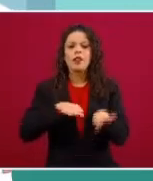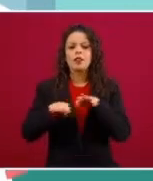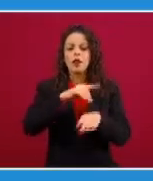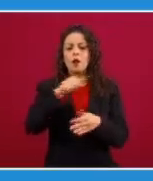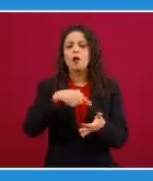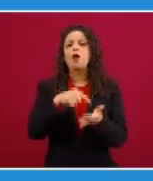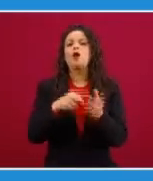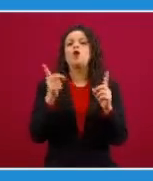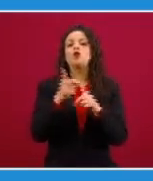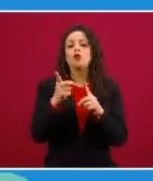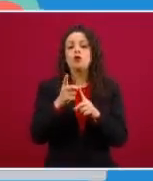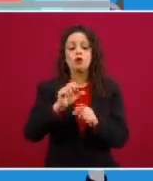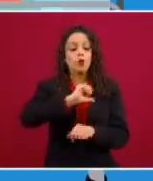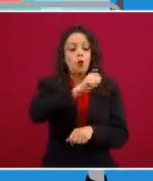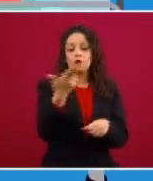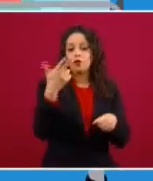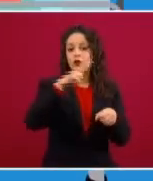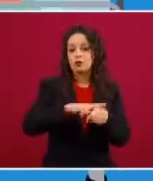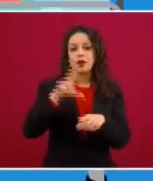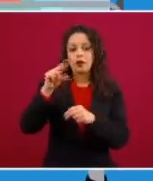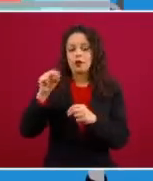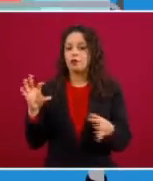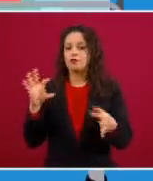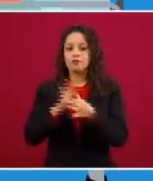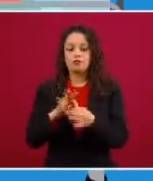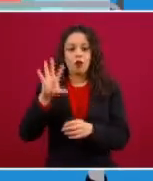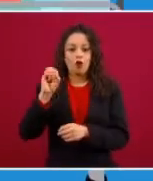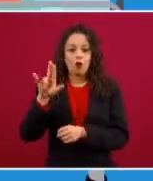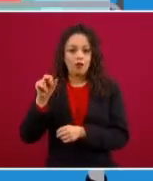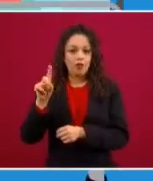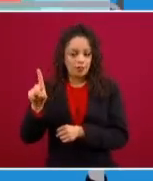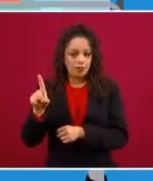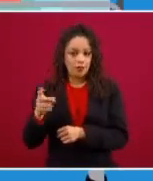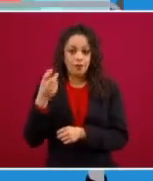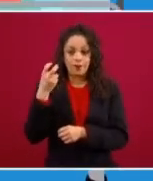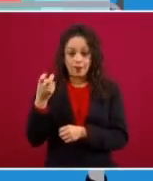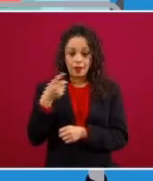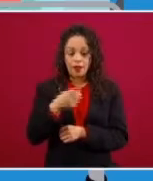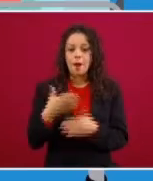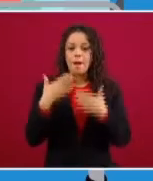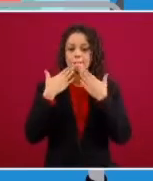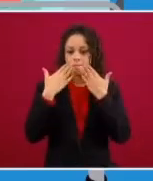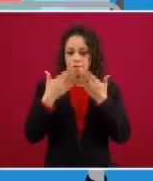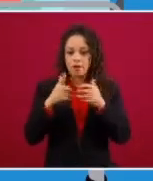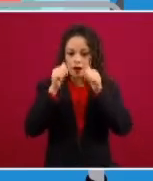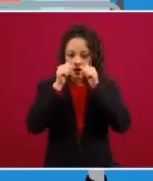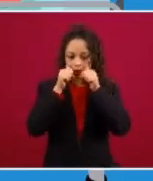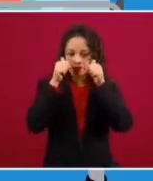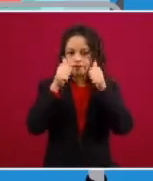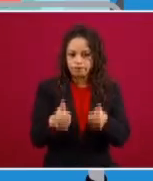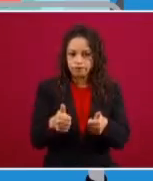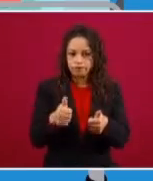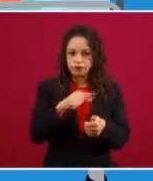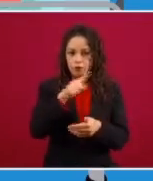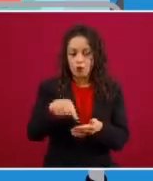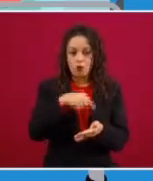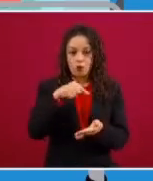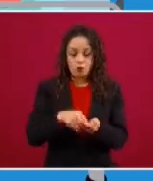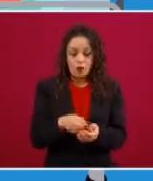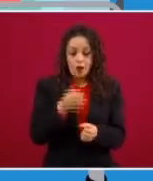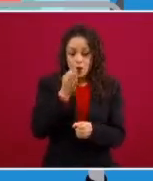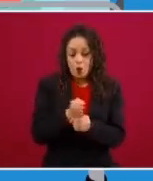COVID. Con ello se reforzará la atención en espacios de otro personal que, en este momento de la